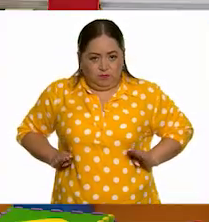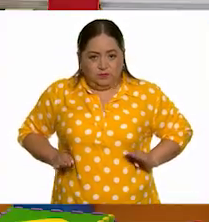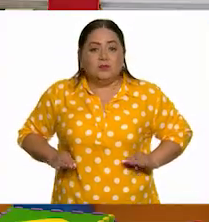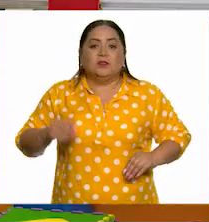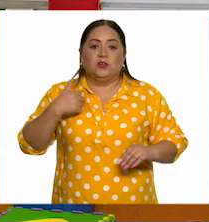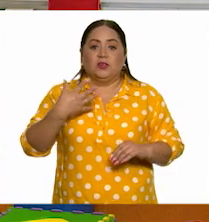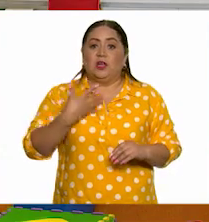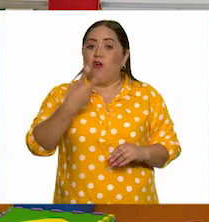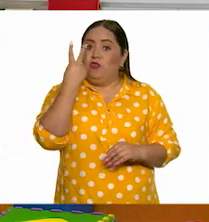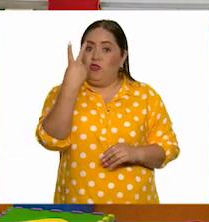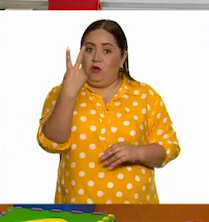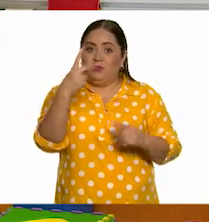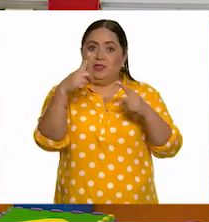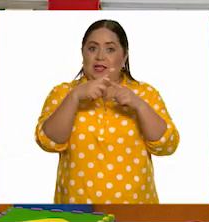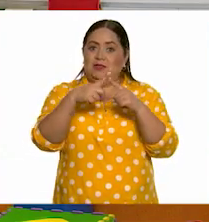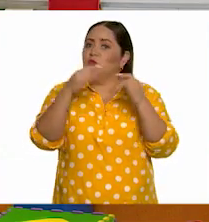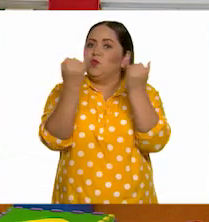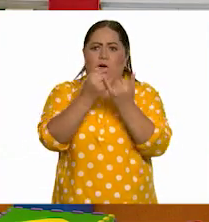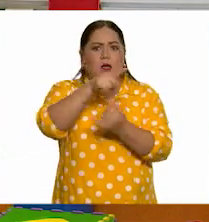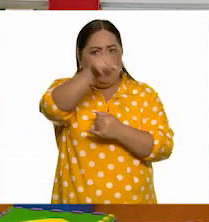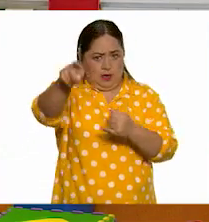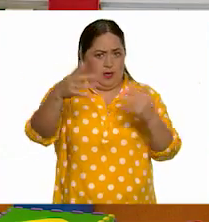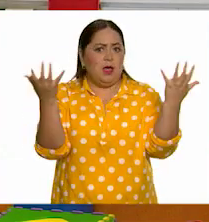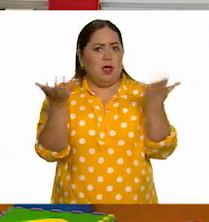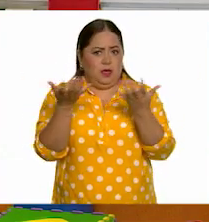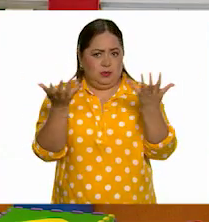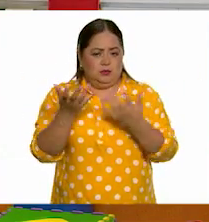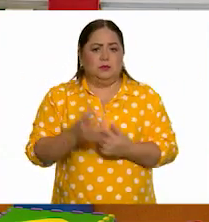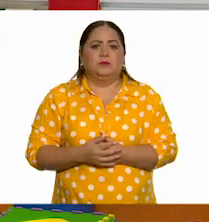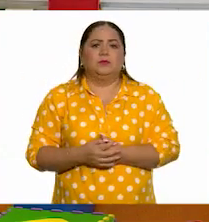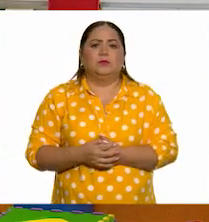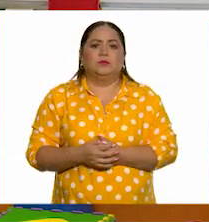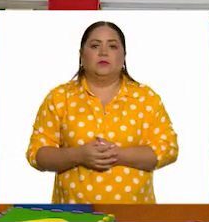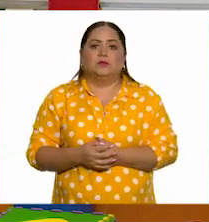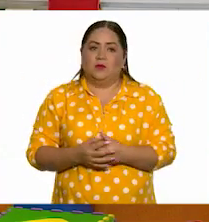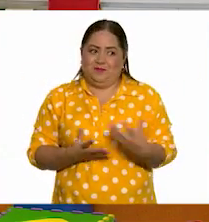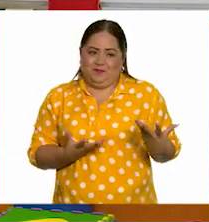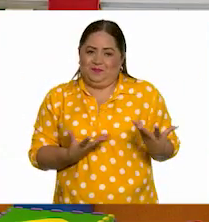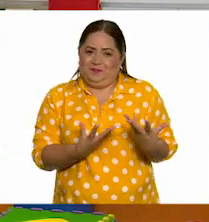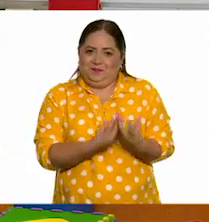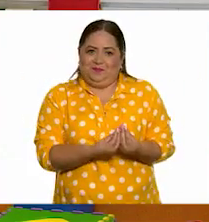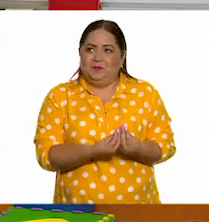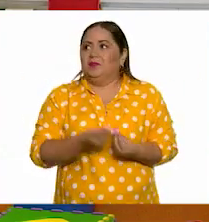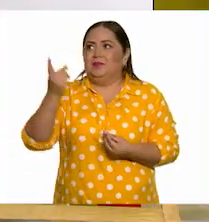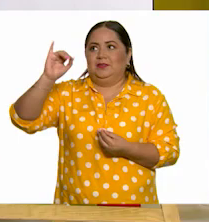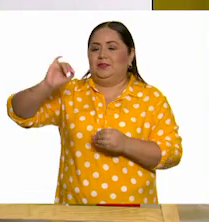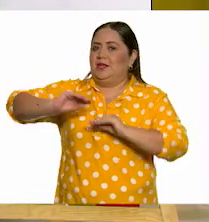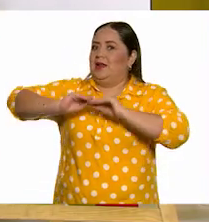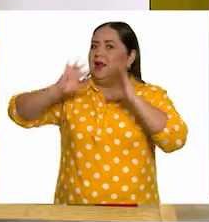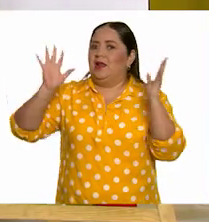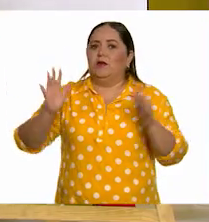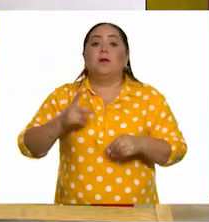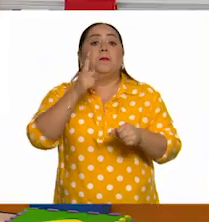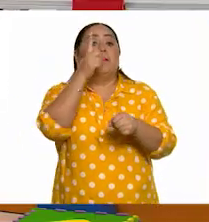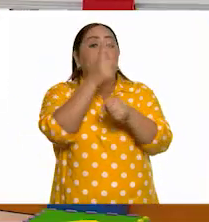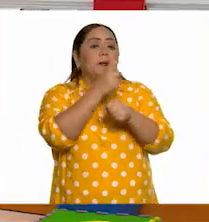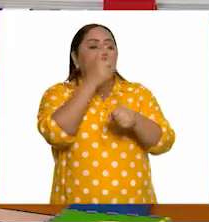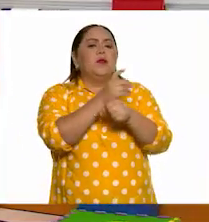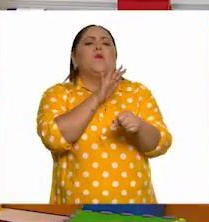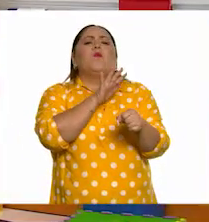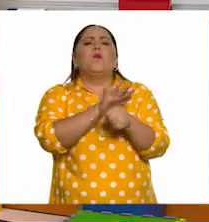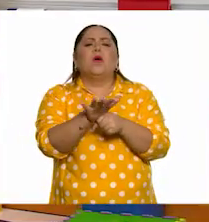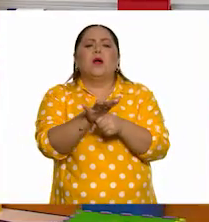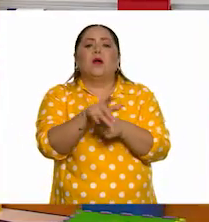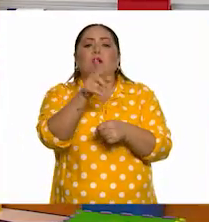a tener dos actividades que ustedes también en casa la pueden hacer junto con nosotras. Por supuesto que sí, ¿qué vamos a hacer, maestra? La primera actividad